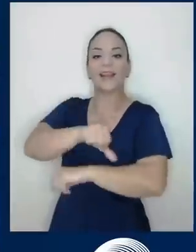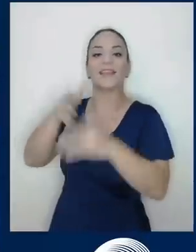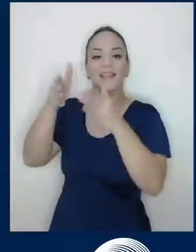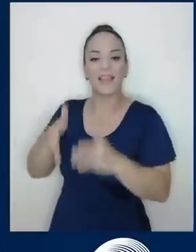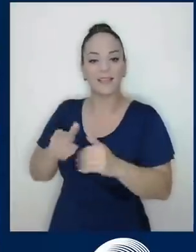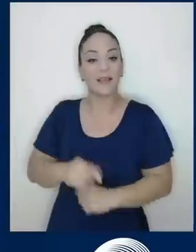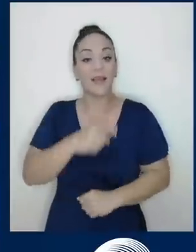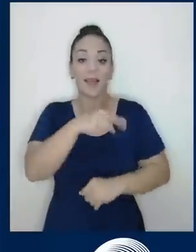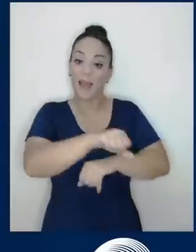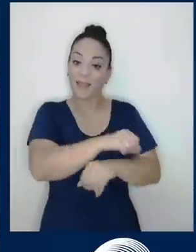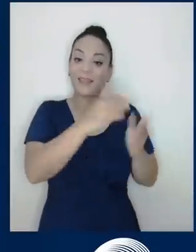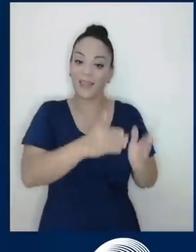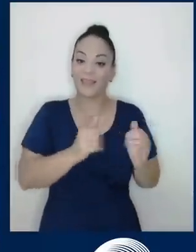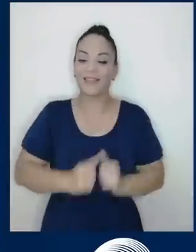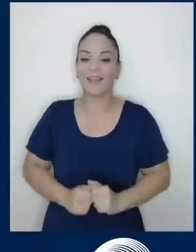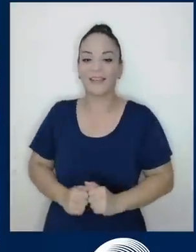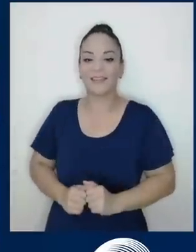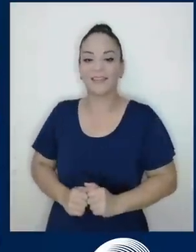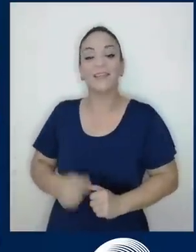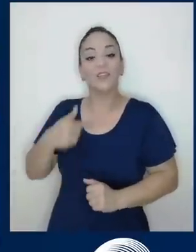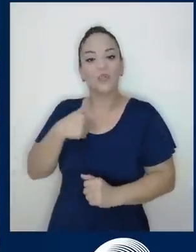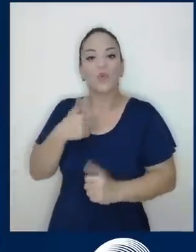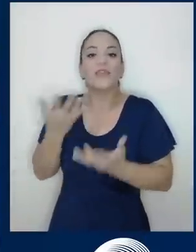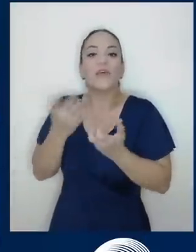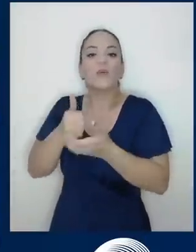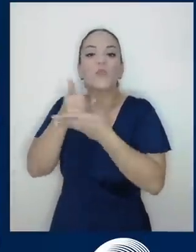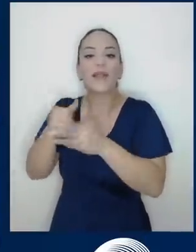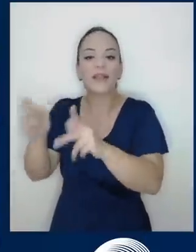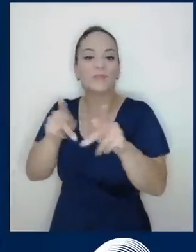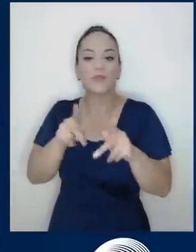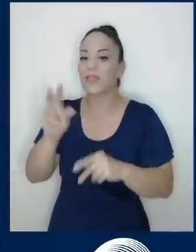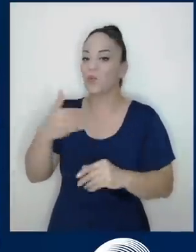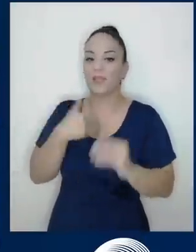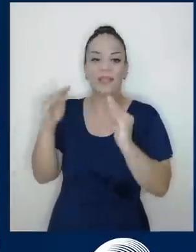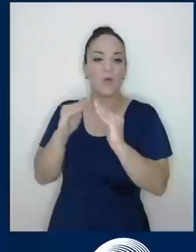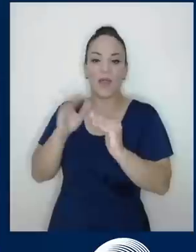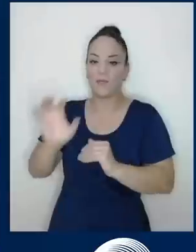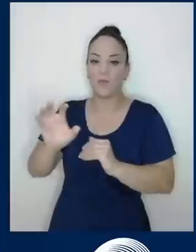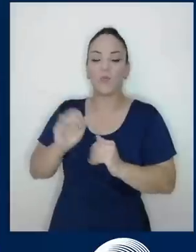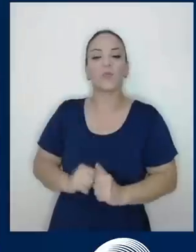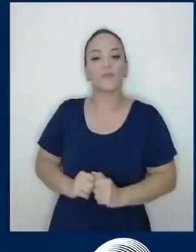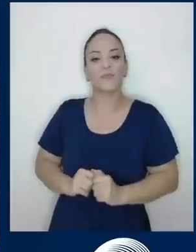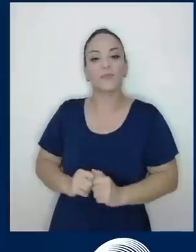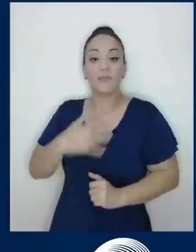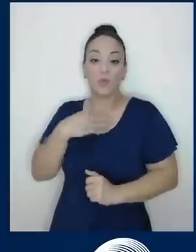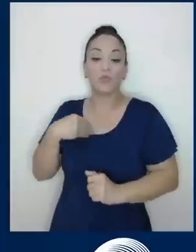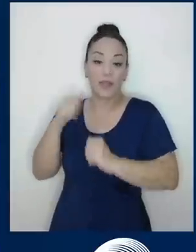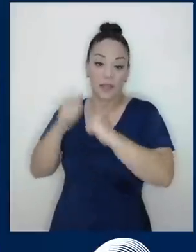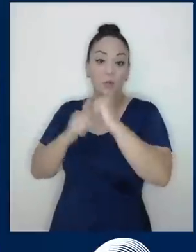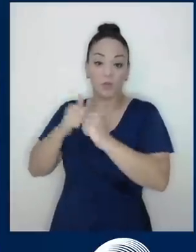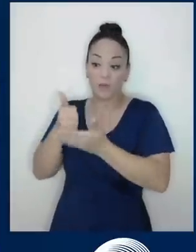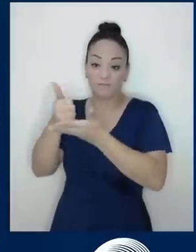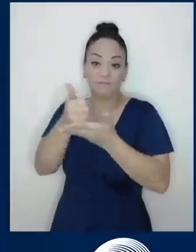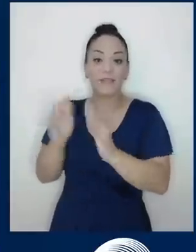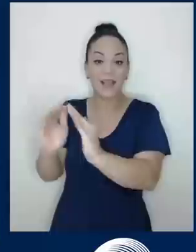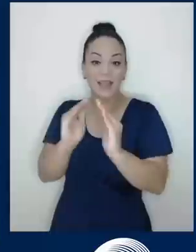Porque así le puedo ayudar también a personas que no tienen hogares a construir sus casas o casas pequeñas